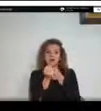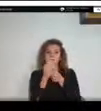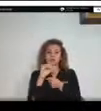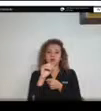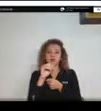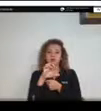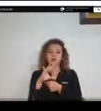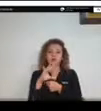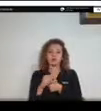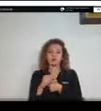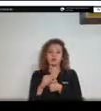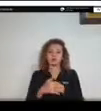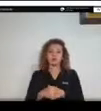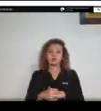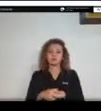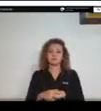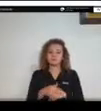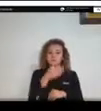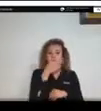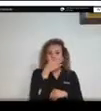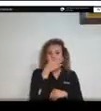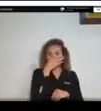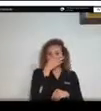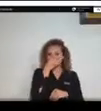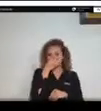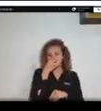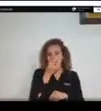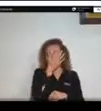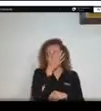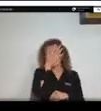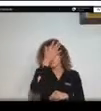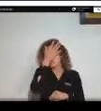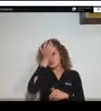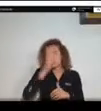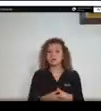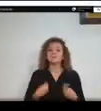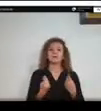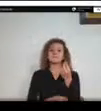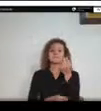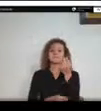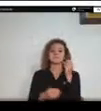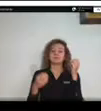de vida silvestre que nos presta a nuestra corporación Cormac Arena